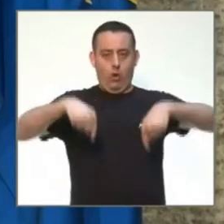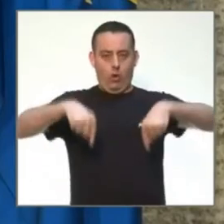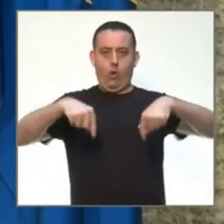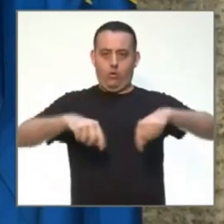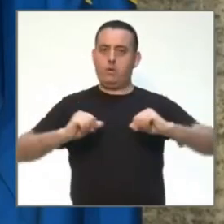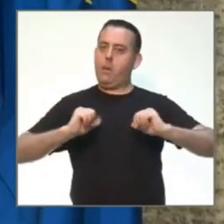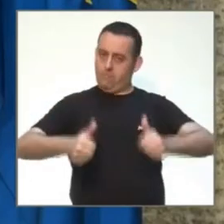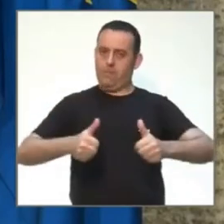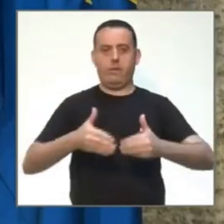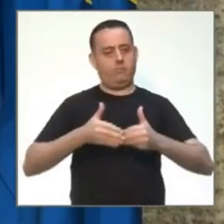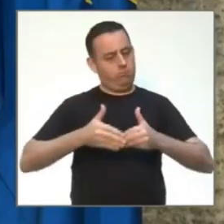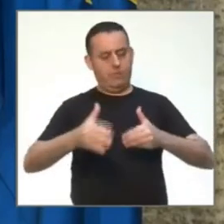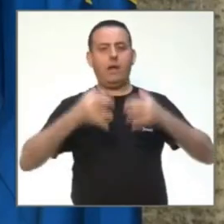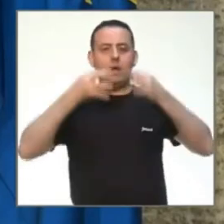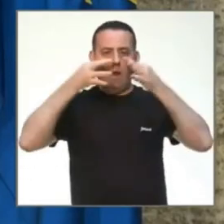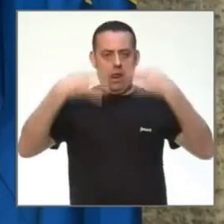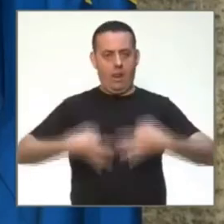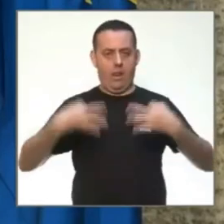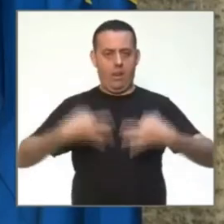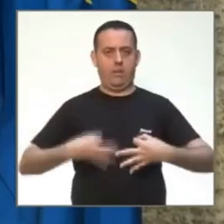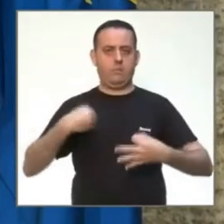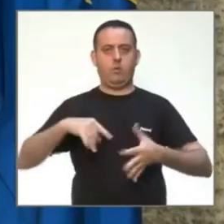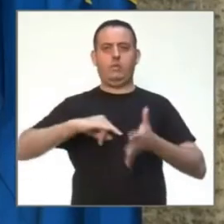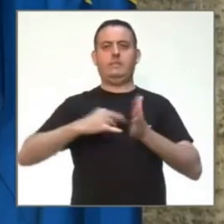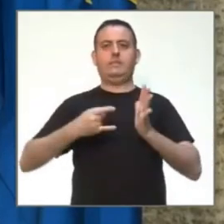que se pondrá a disposición del sistema.